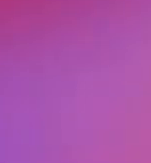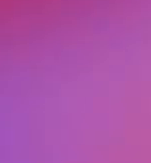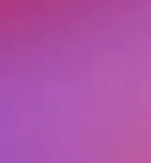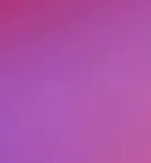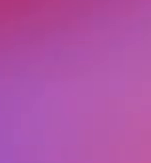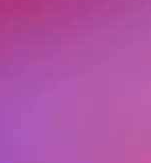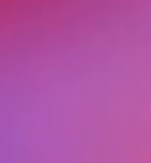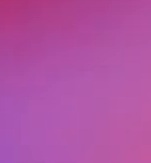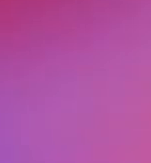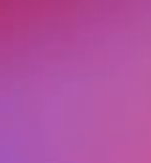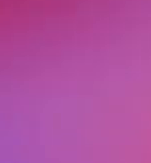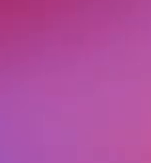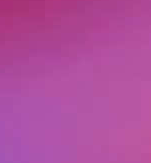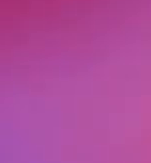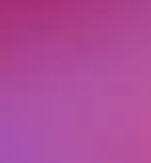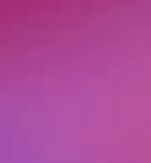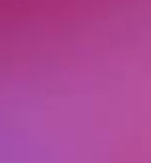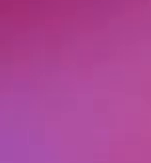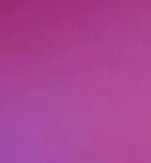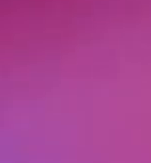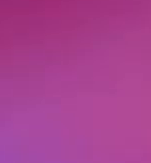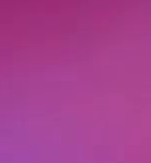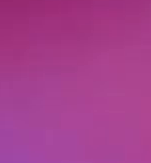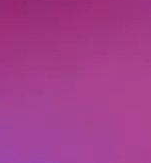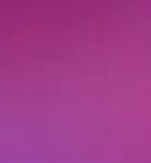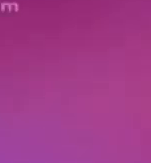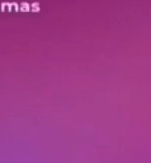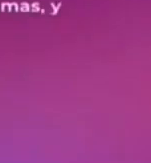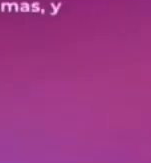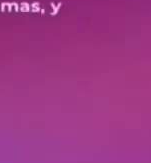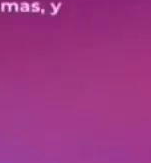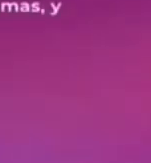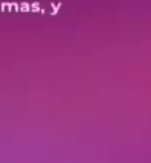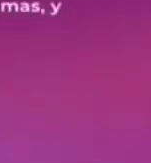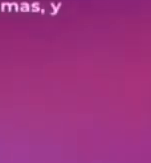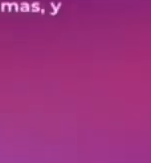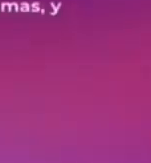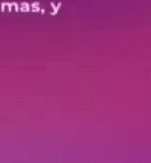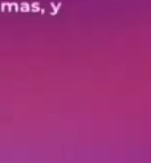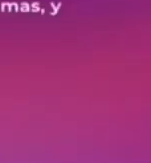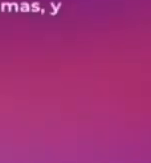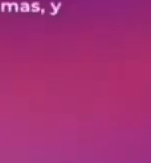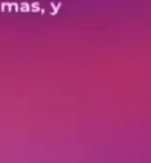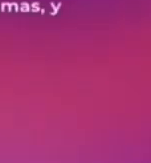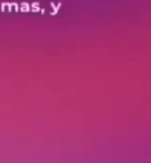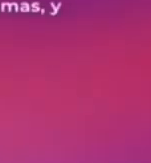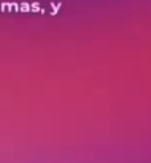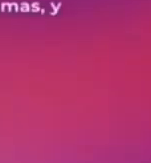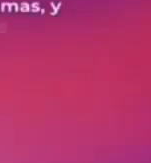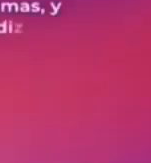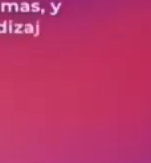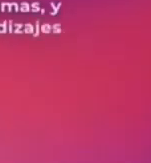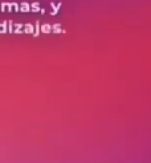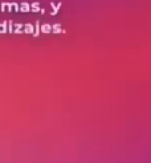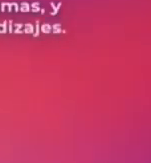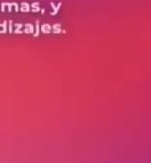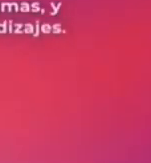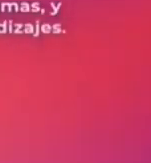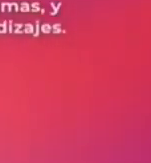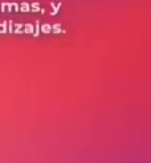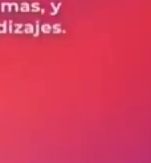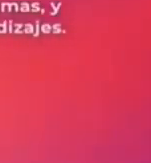.mx, en donde podrás ver nuevamente los videos de los programas y además encontrarás actividades para fortalecer tus